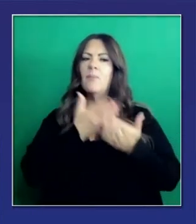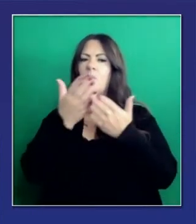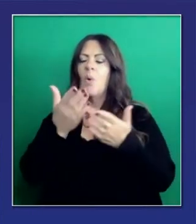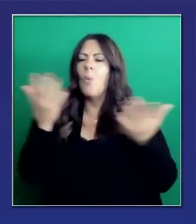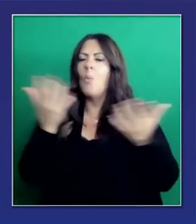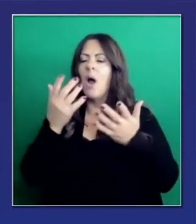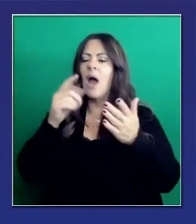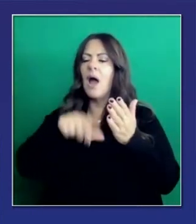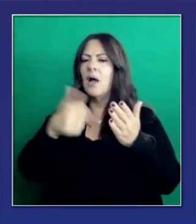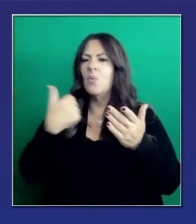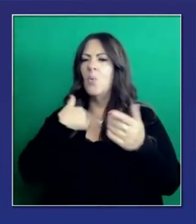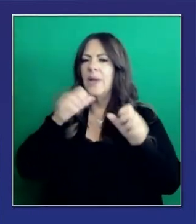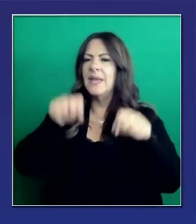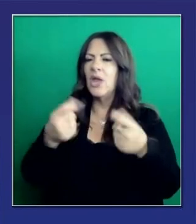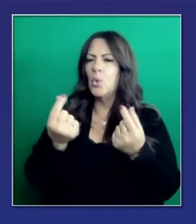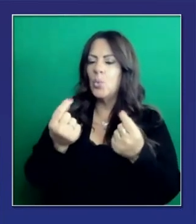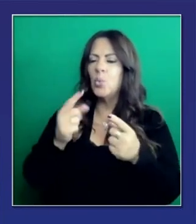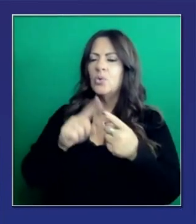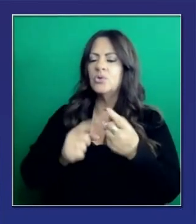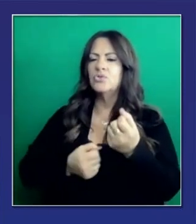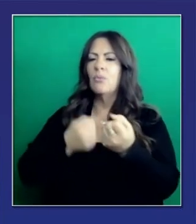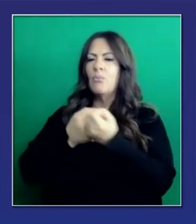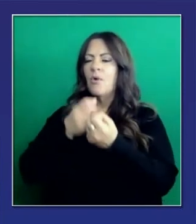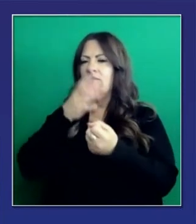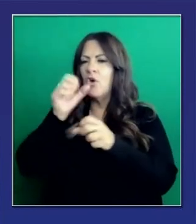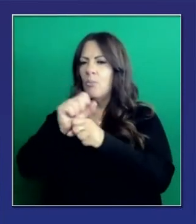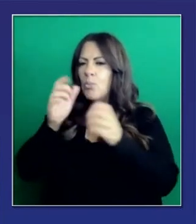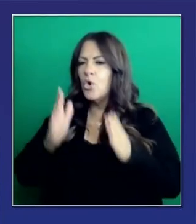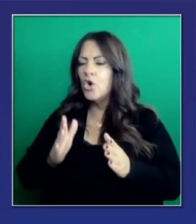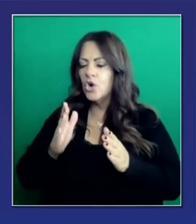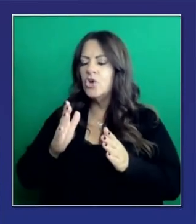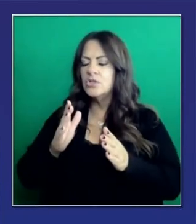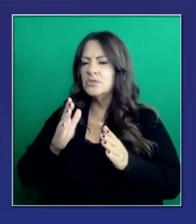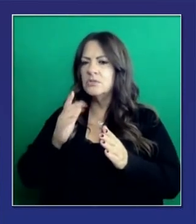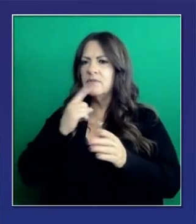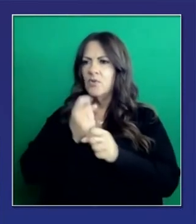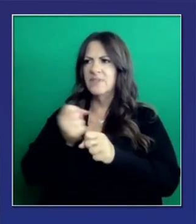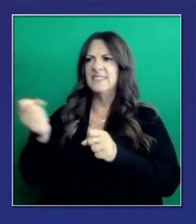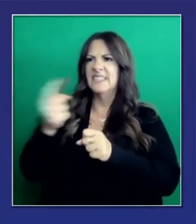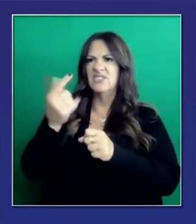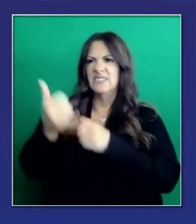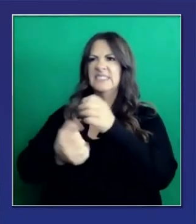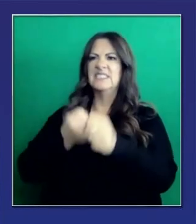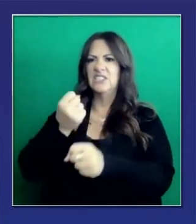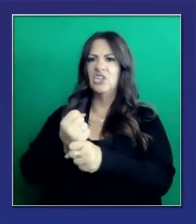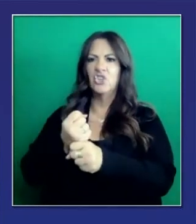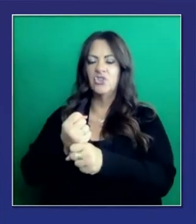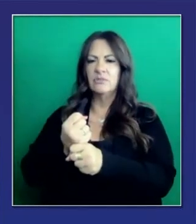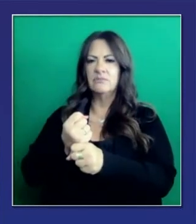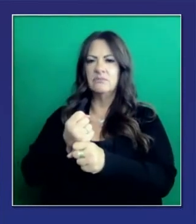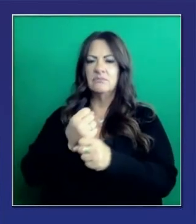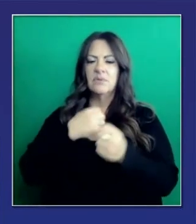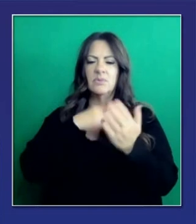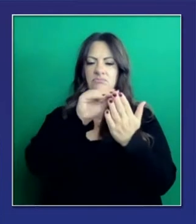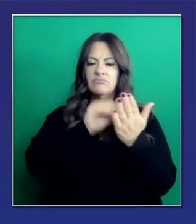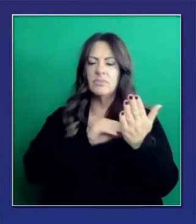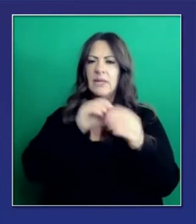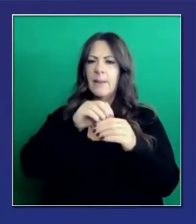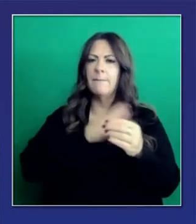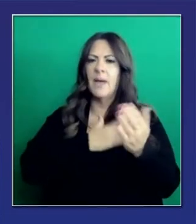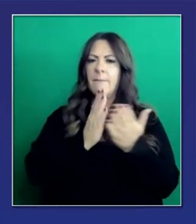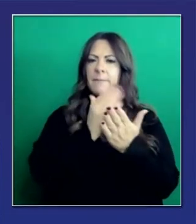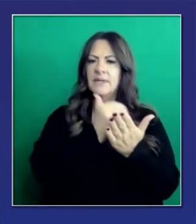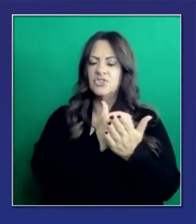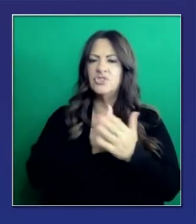sobre los trabajadores agrícolas en el próximo presupuesto. Ese documento está allí. Estoy seguro, en el tiempo no